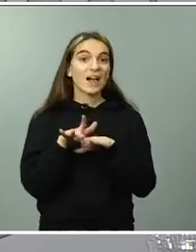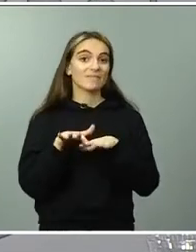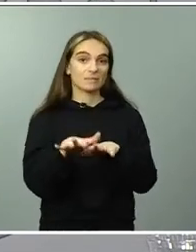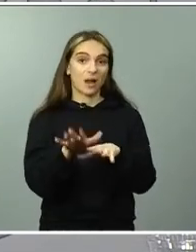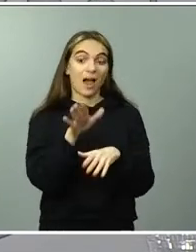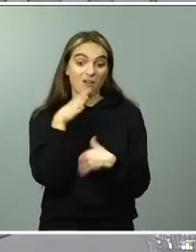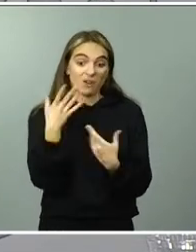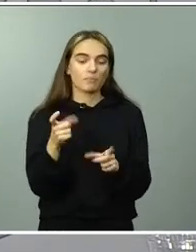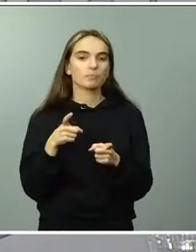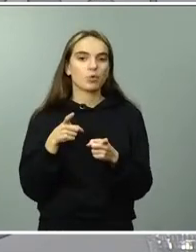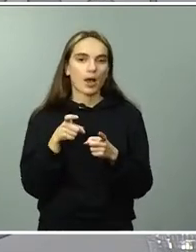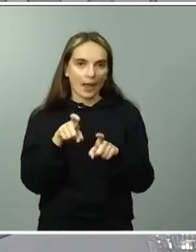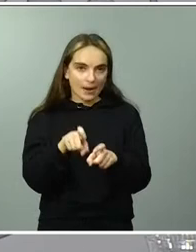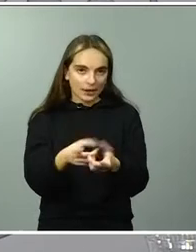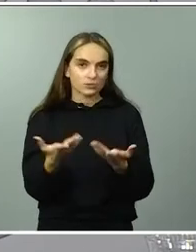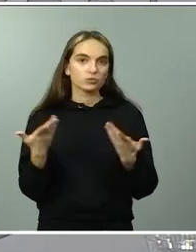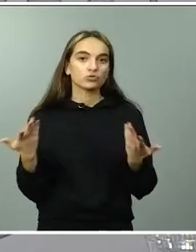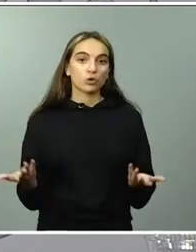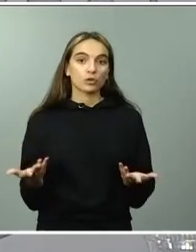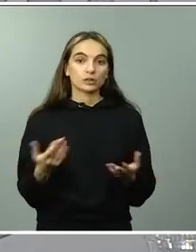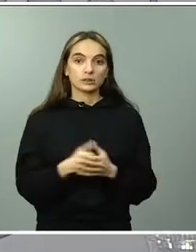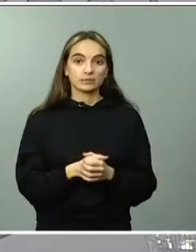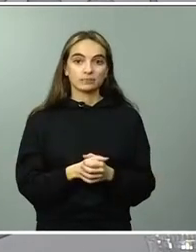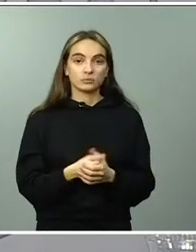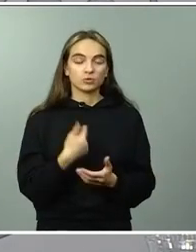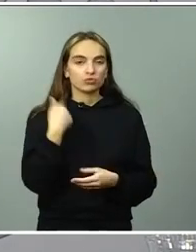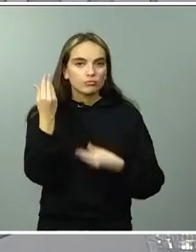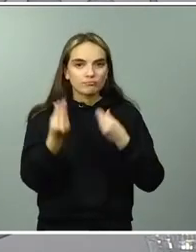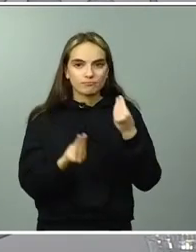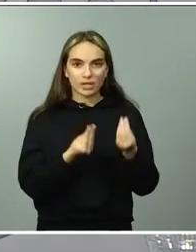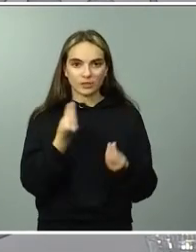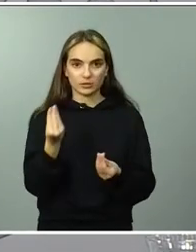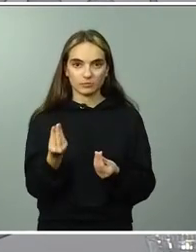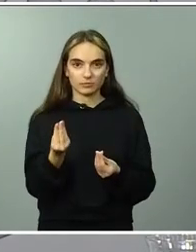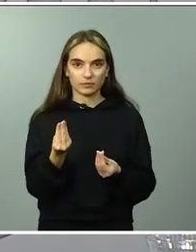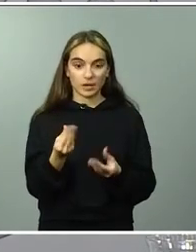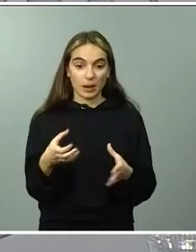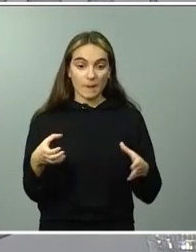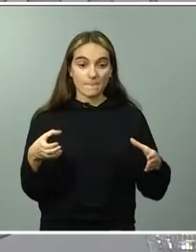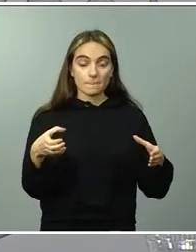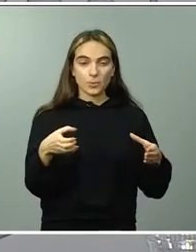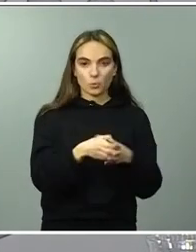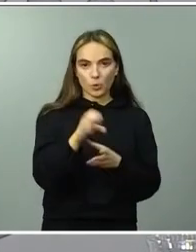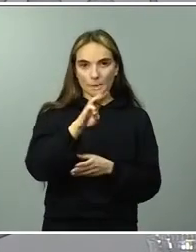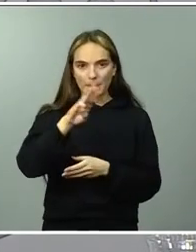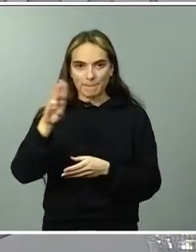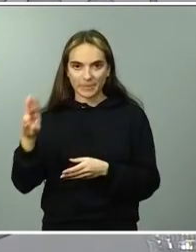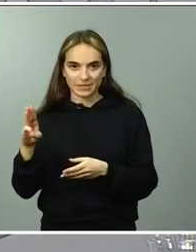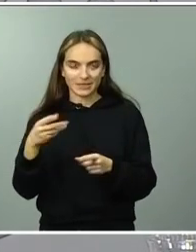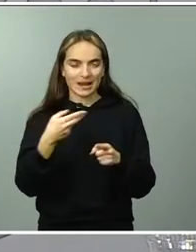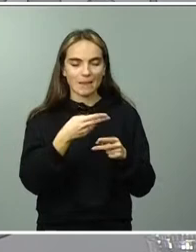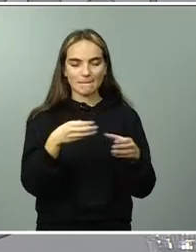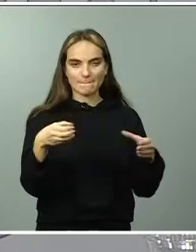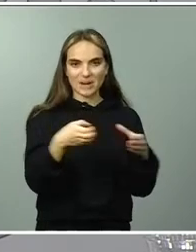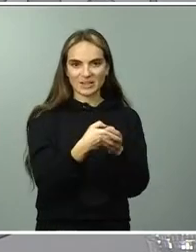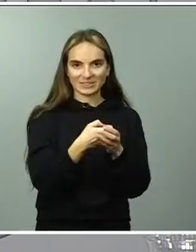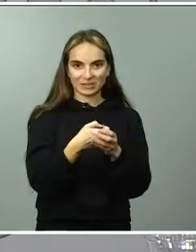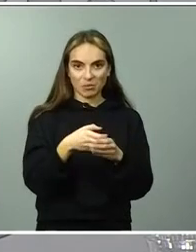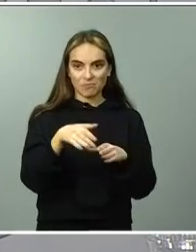igual estaría bien que de una vez por todas el principal partido de la oposición en materia de política internacional